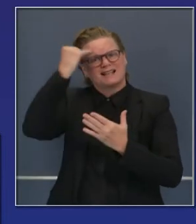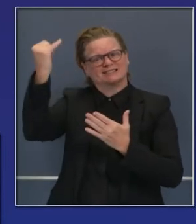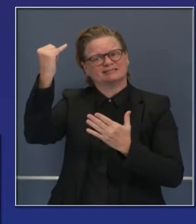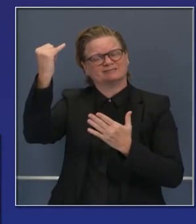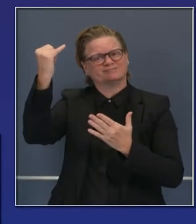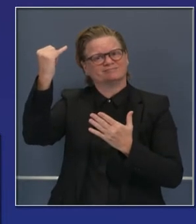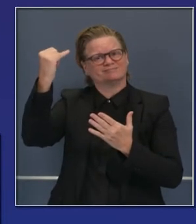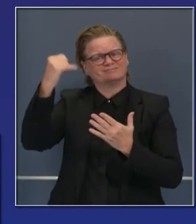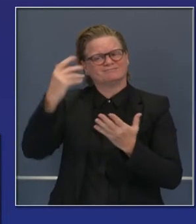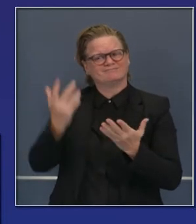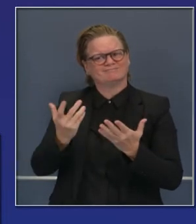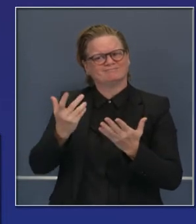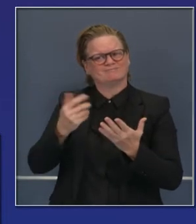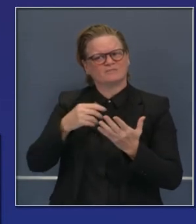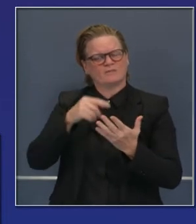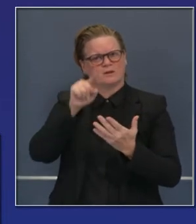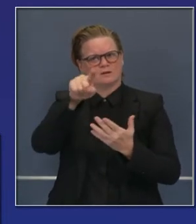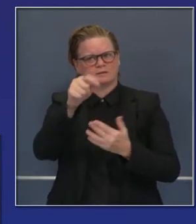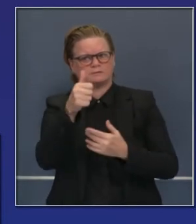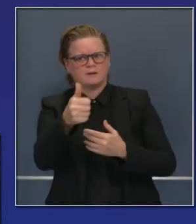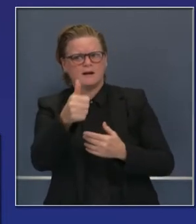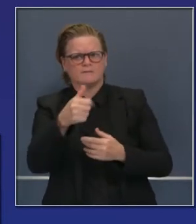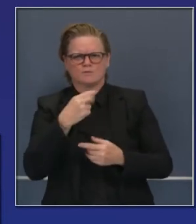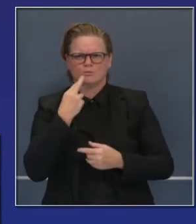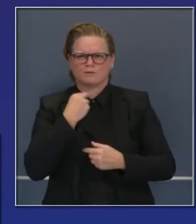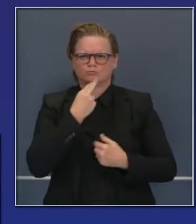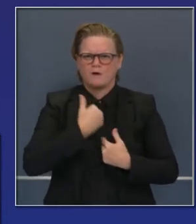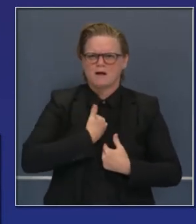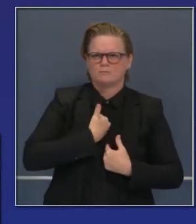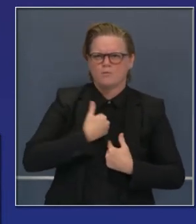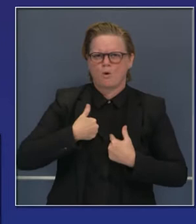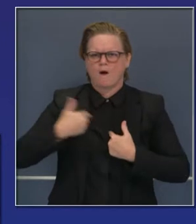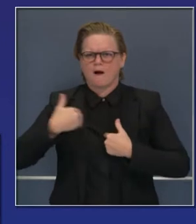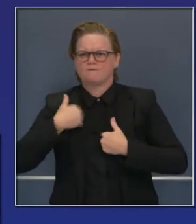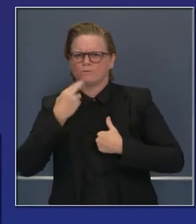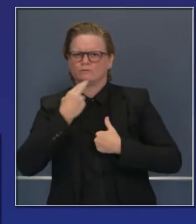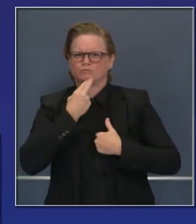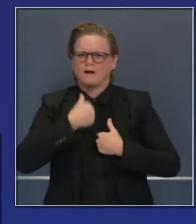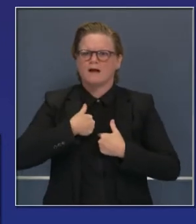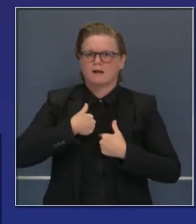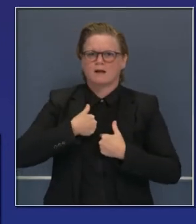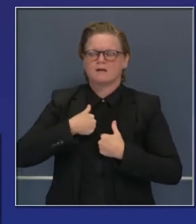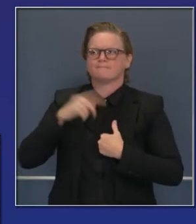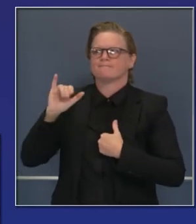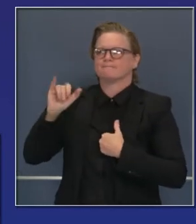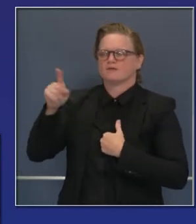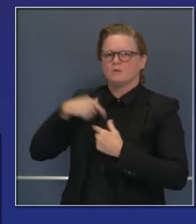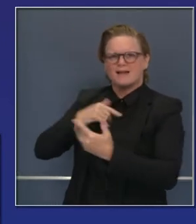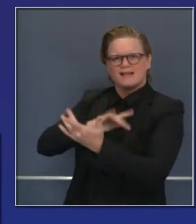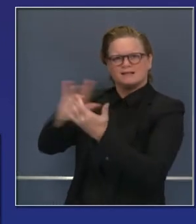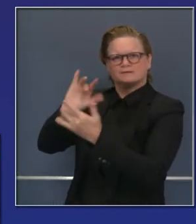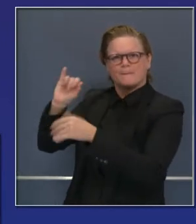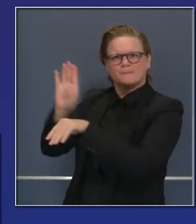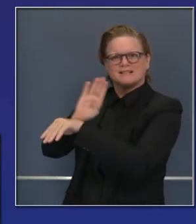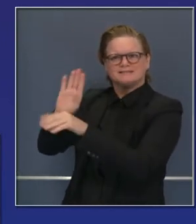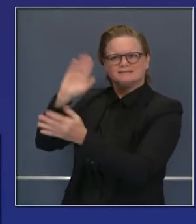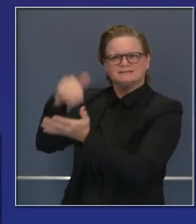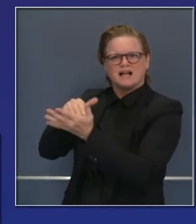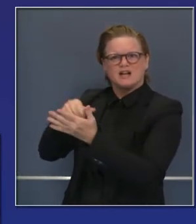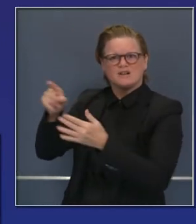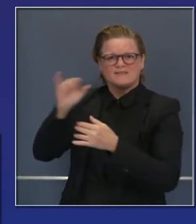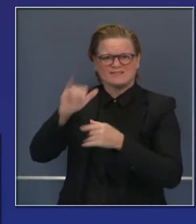Todo esto para darles más información de cómo tener más ayuda, más apoyo. Y aquí lo pueden ver en esta transparencia.